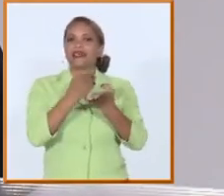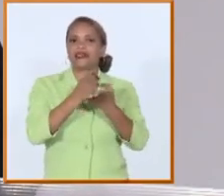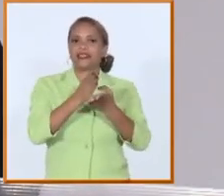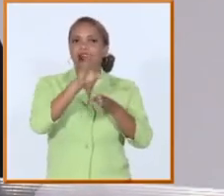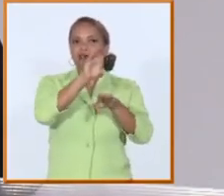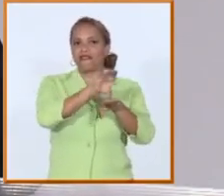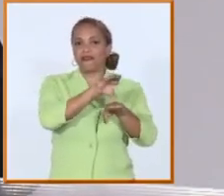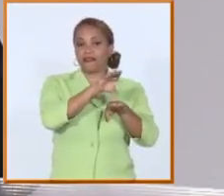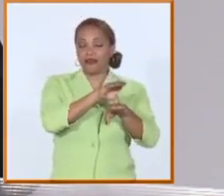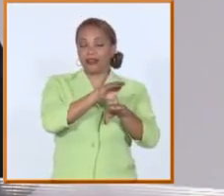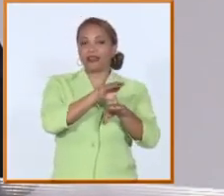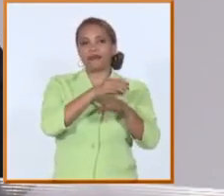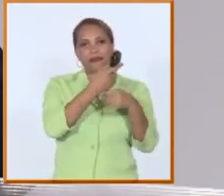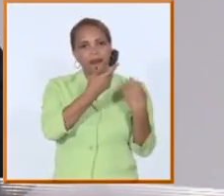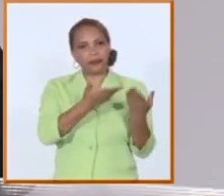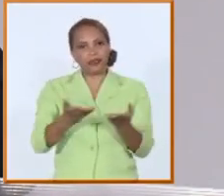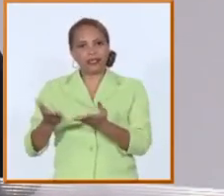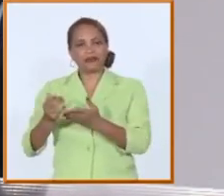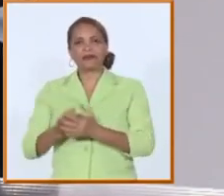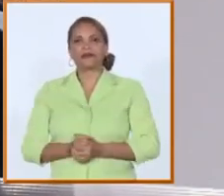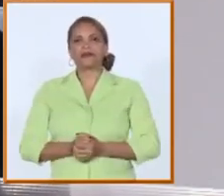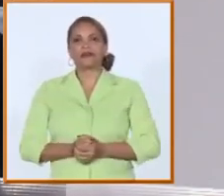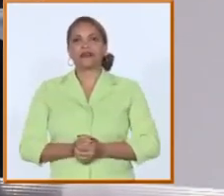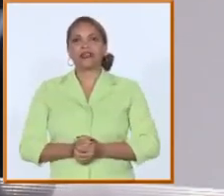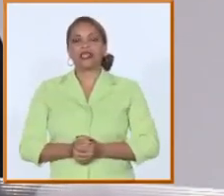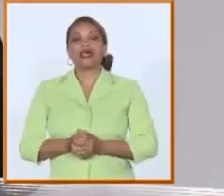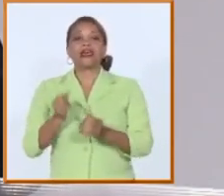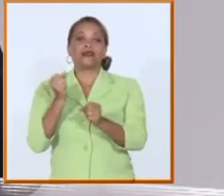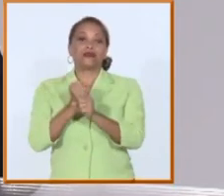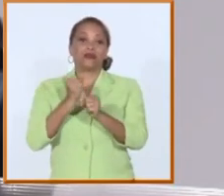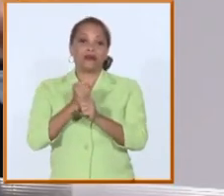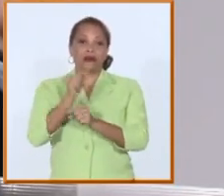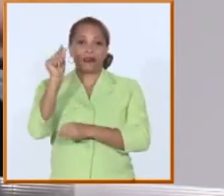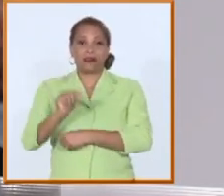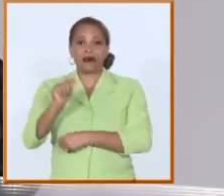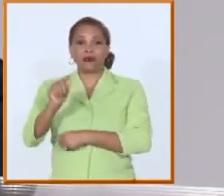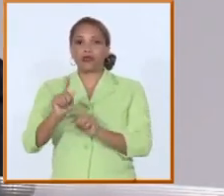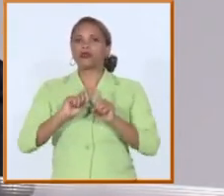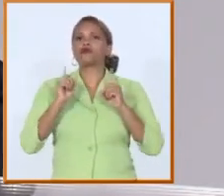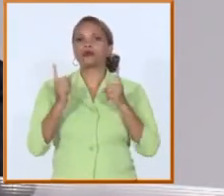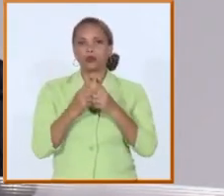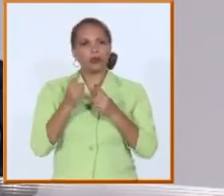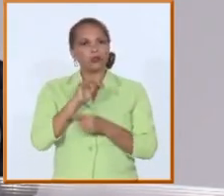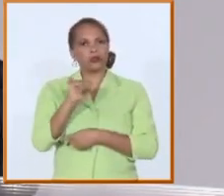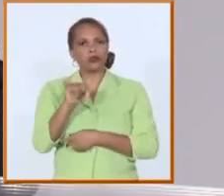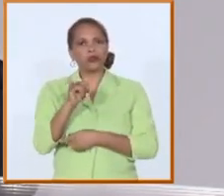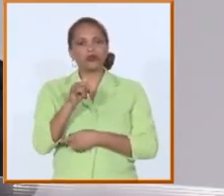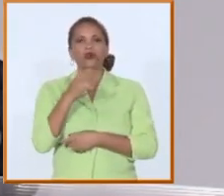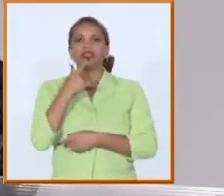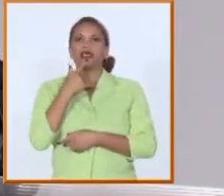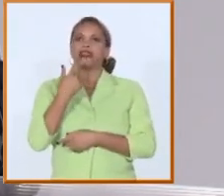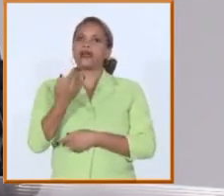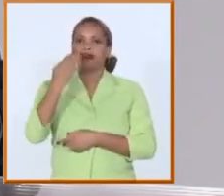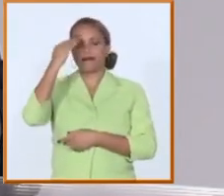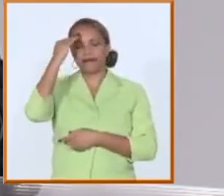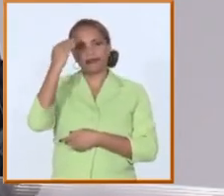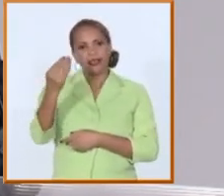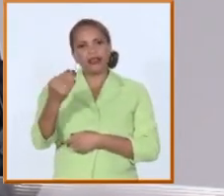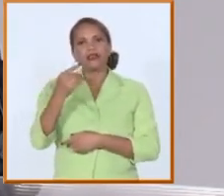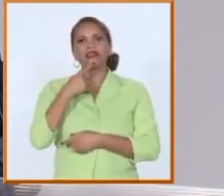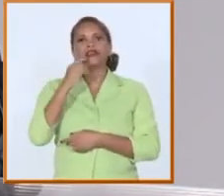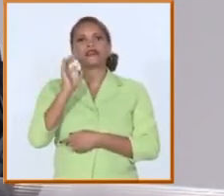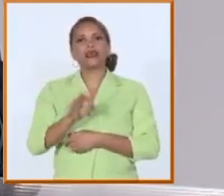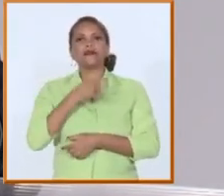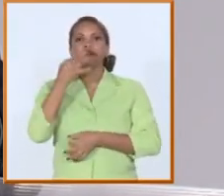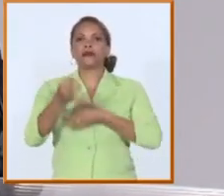supuesto en el tema de los trabajadores de todos los trabajadores nosotros por supuesto también tenemos que destacar y destacaremos siempre